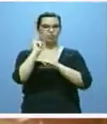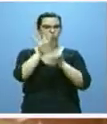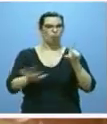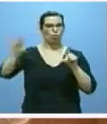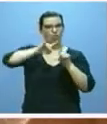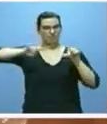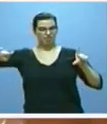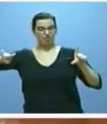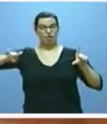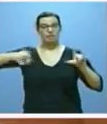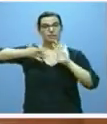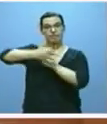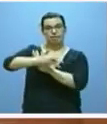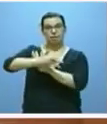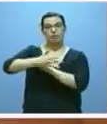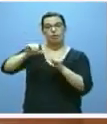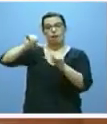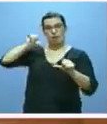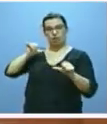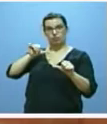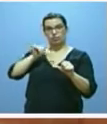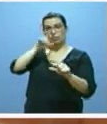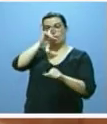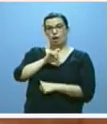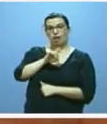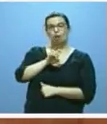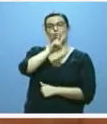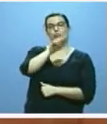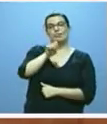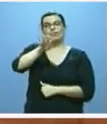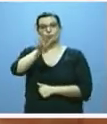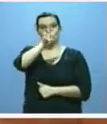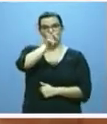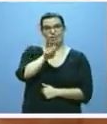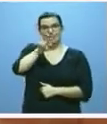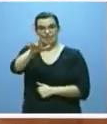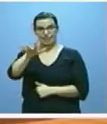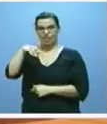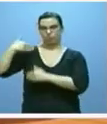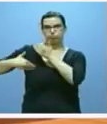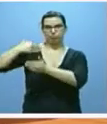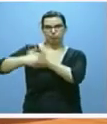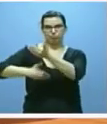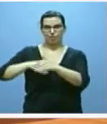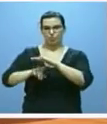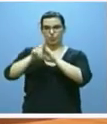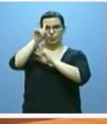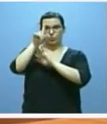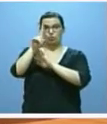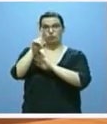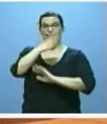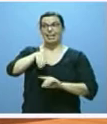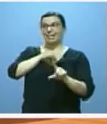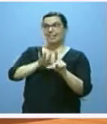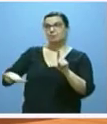continuidad a lo sucedido en 2004 y 2015. Un comportamiento similar al del conjunto de España